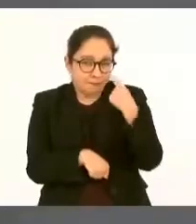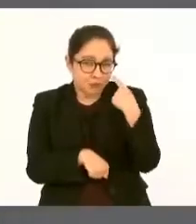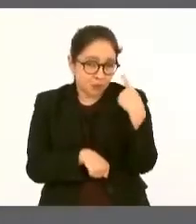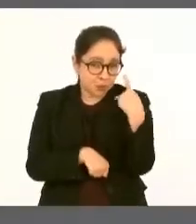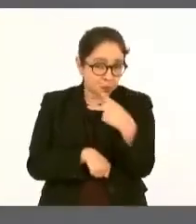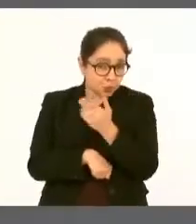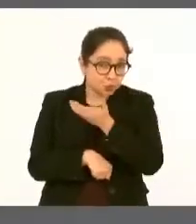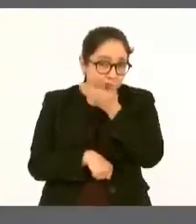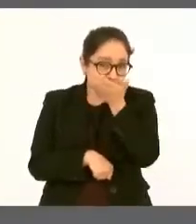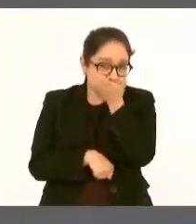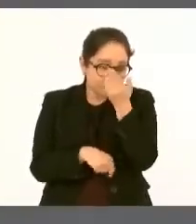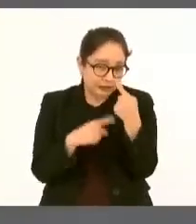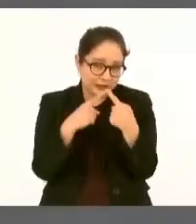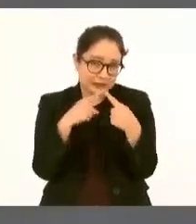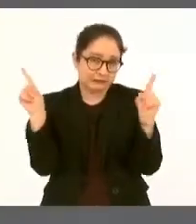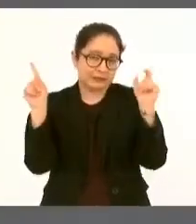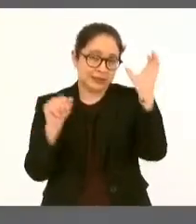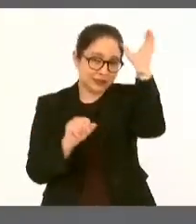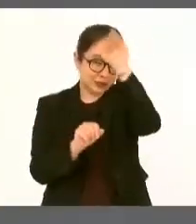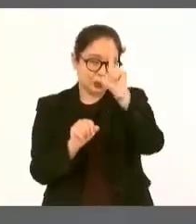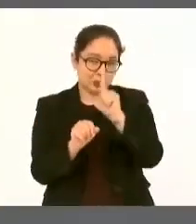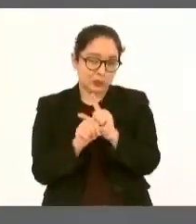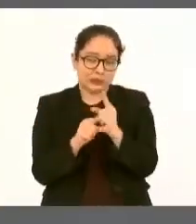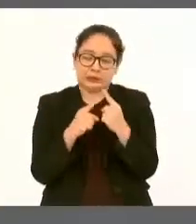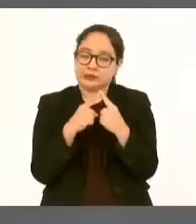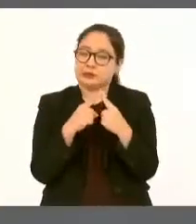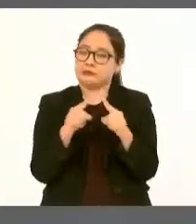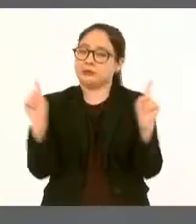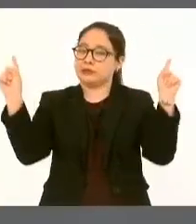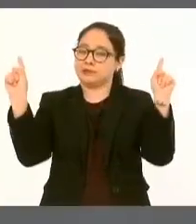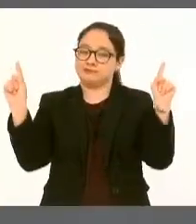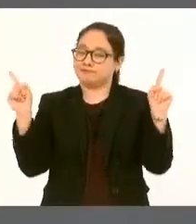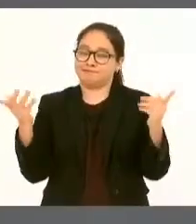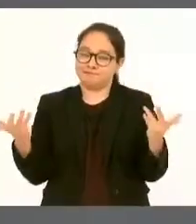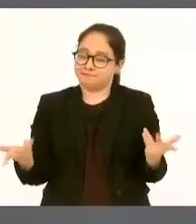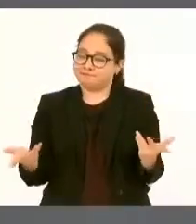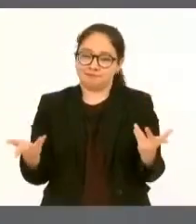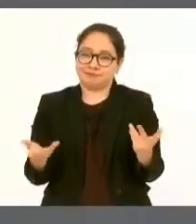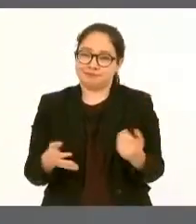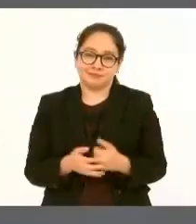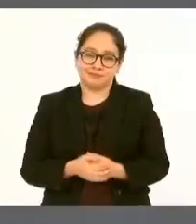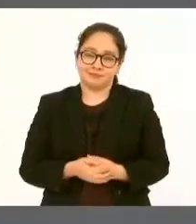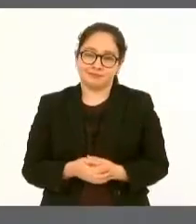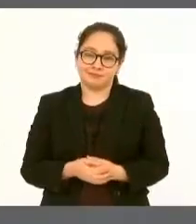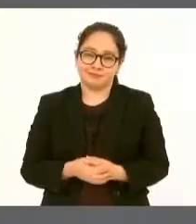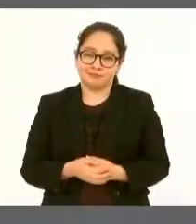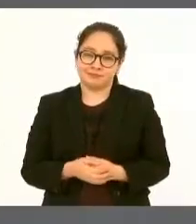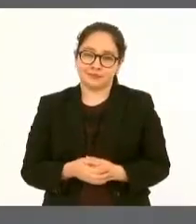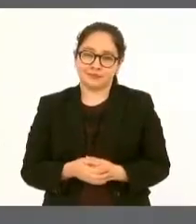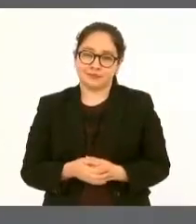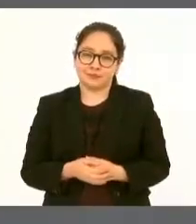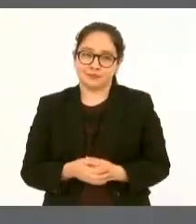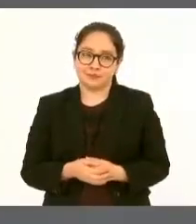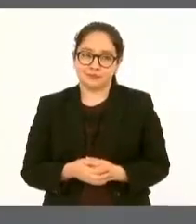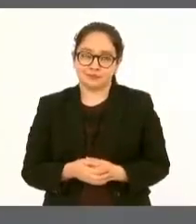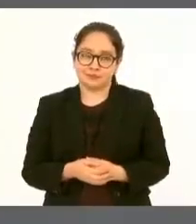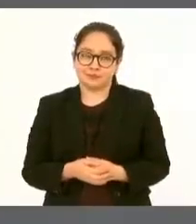cultural y la tradición de